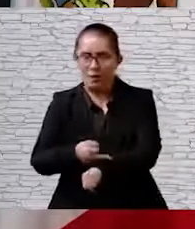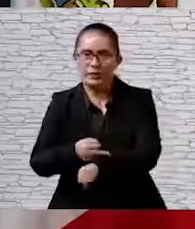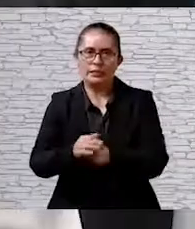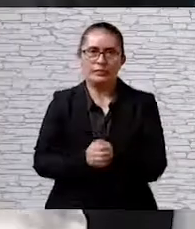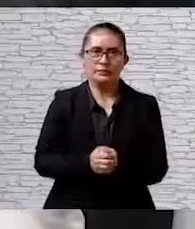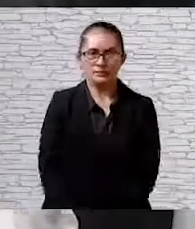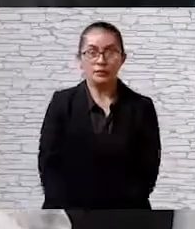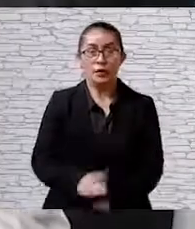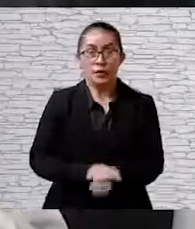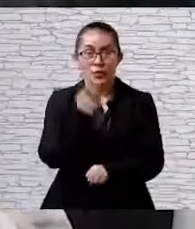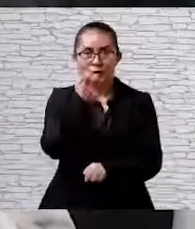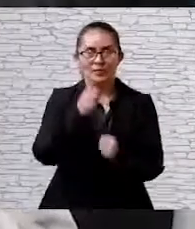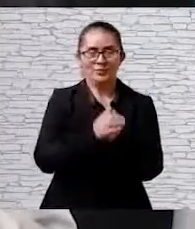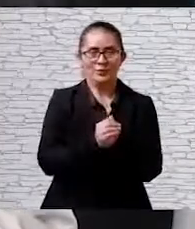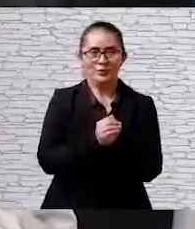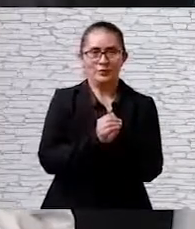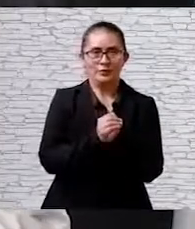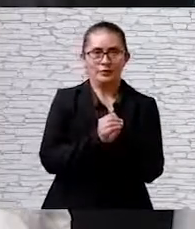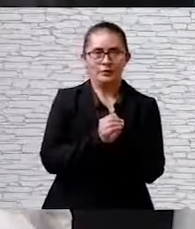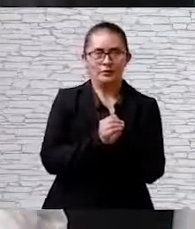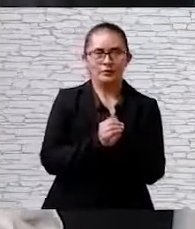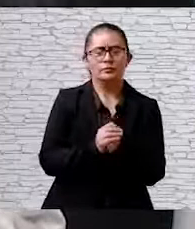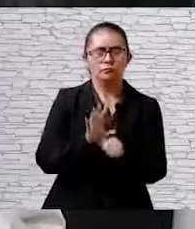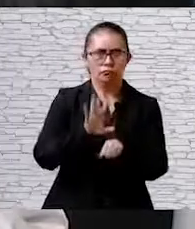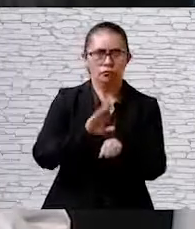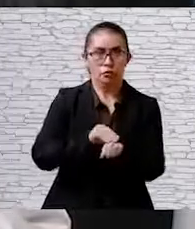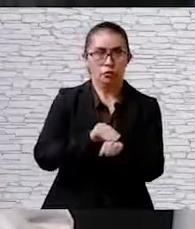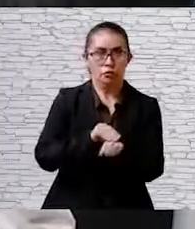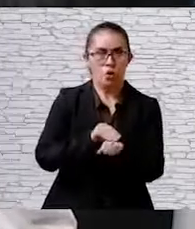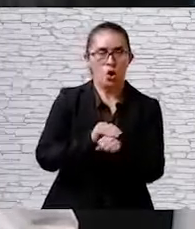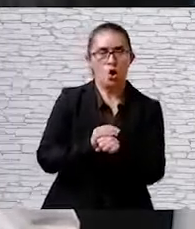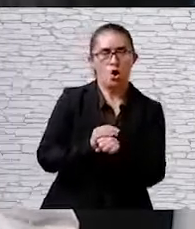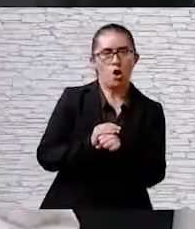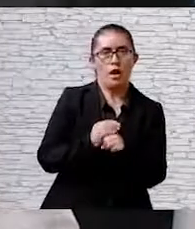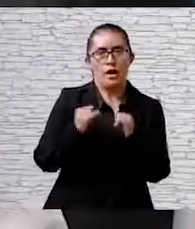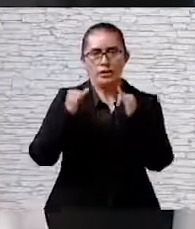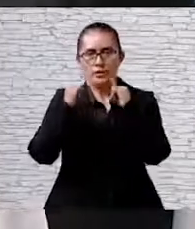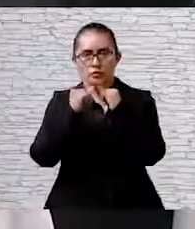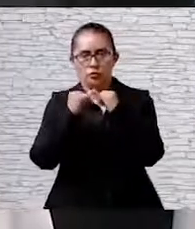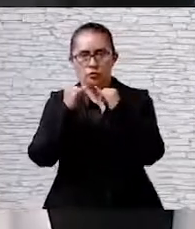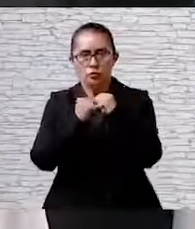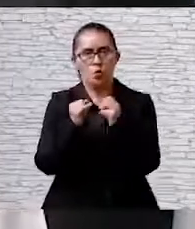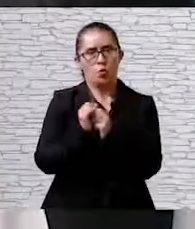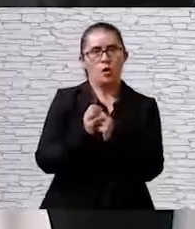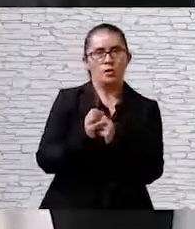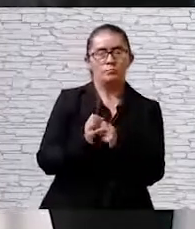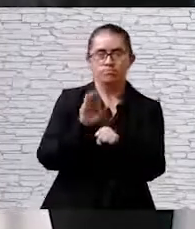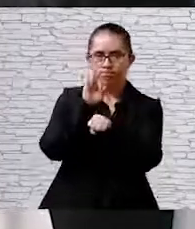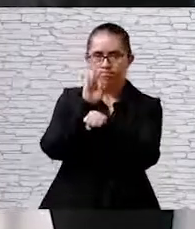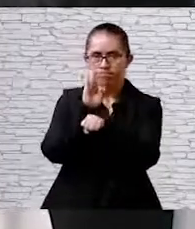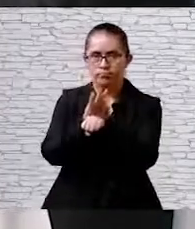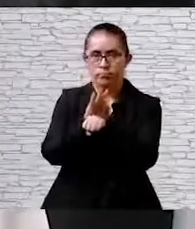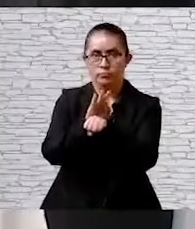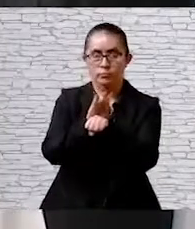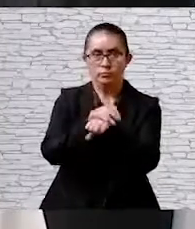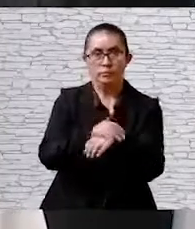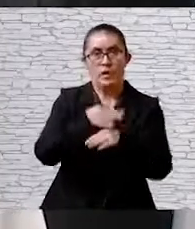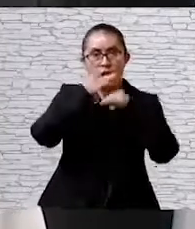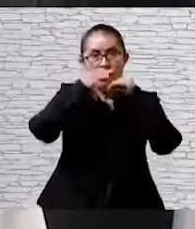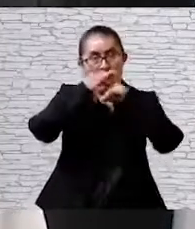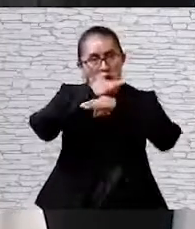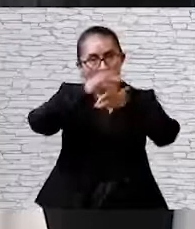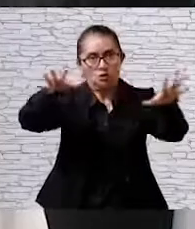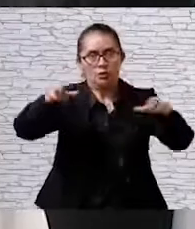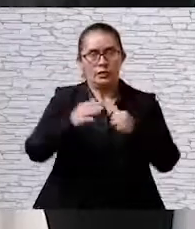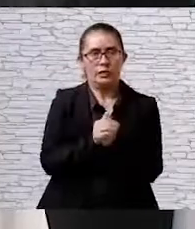queridos. Por esta razón, me permito respaldar las decisiones que la Comisión Institucional ha anunciado